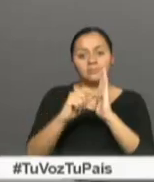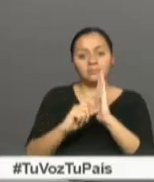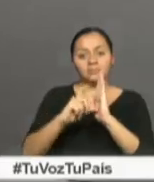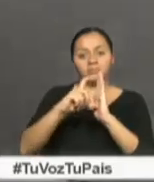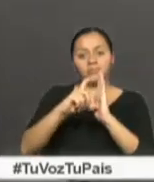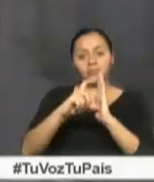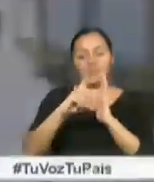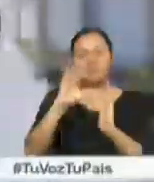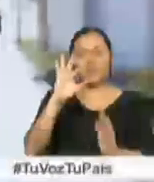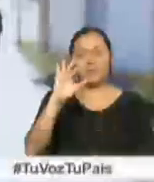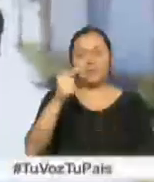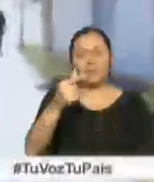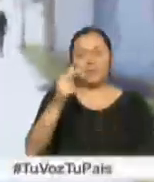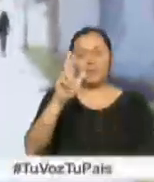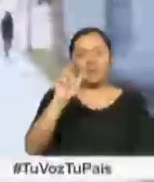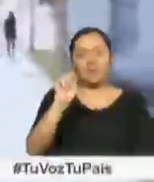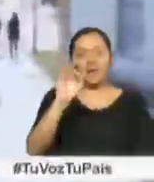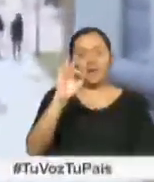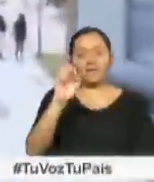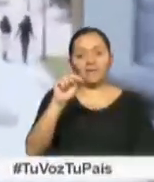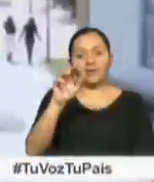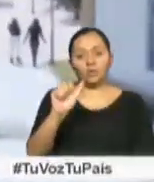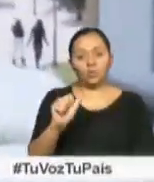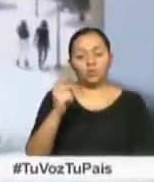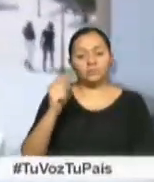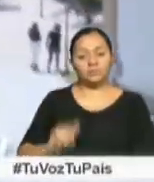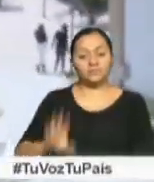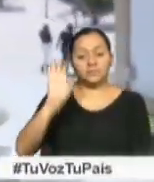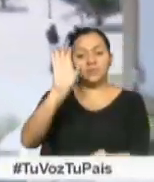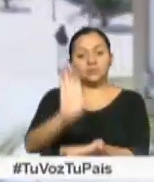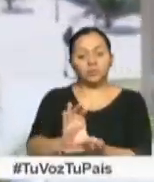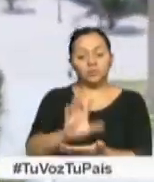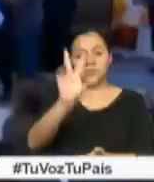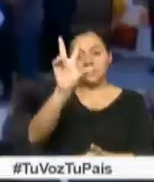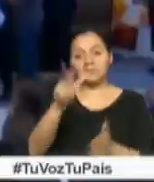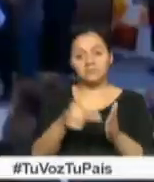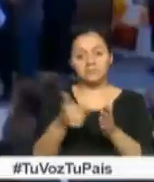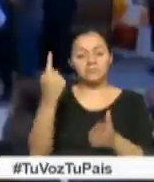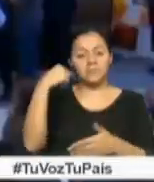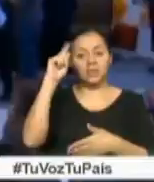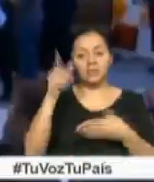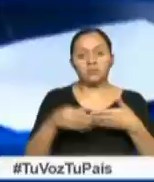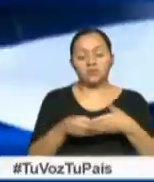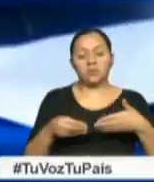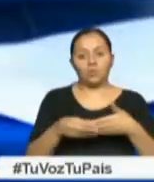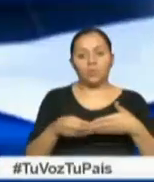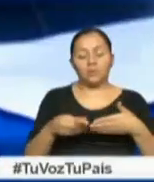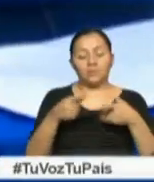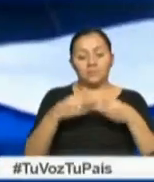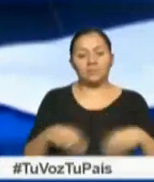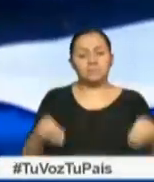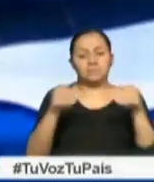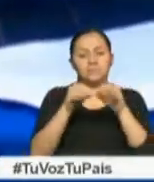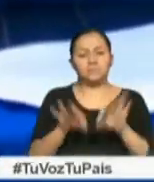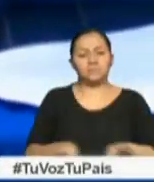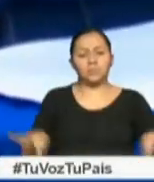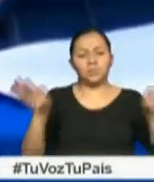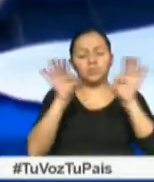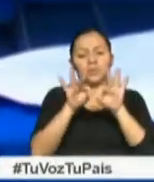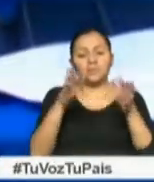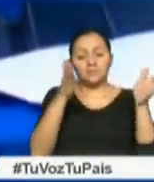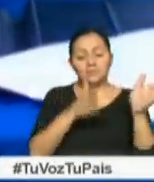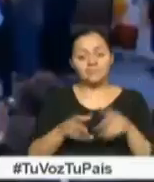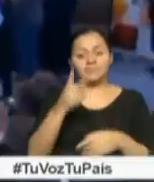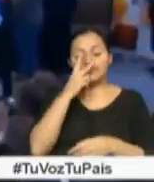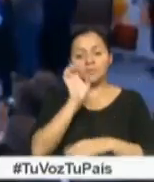en el Ecuador a través de una inversión sin precedentes que alcanza los 3 mil millones de dólares siendo la más importante en la historia del